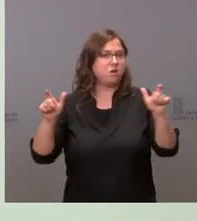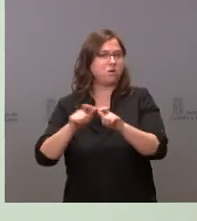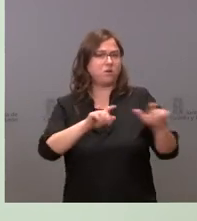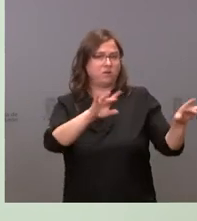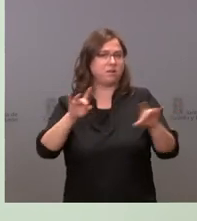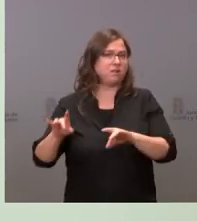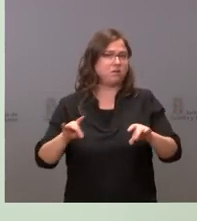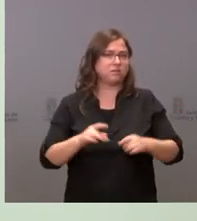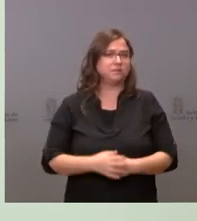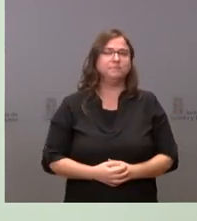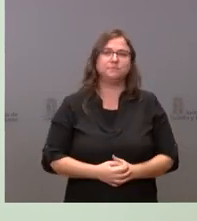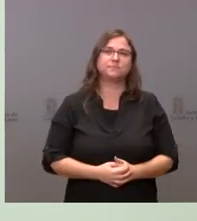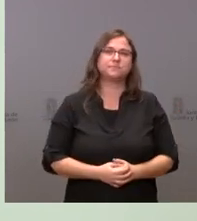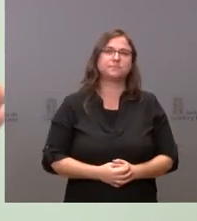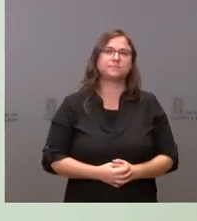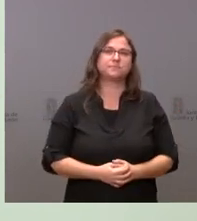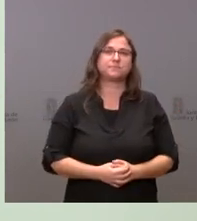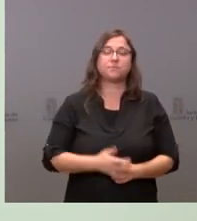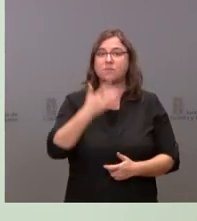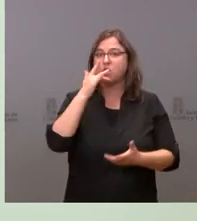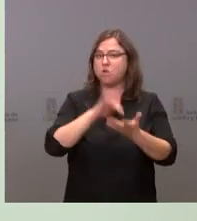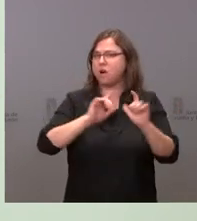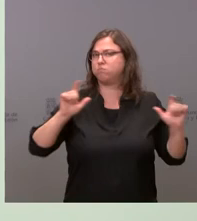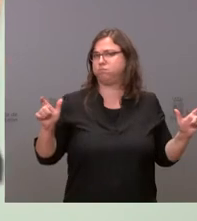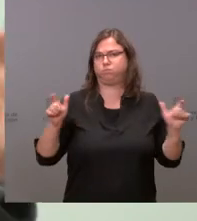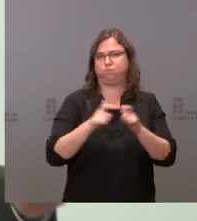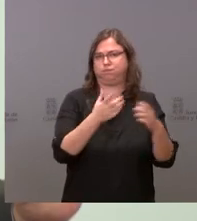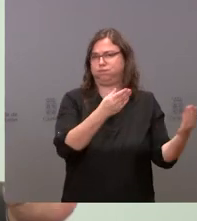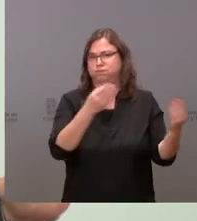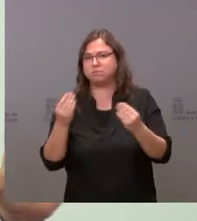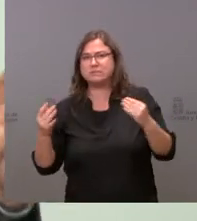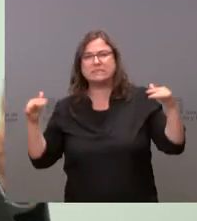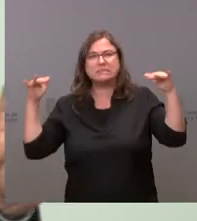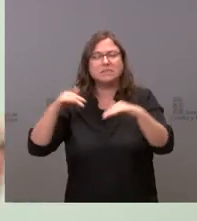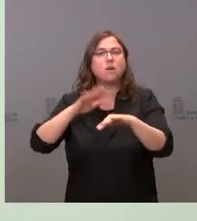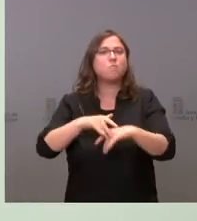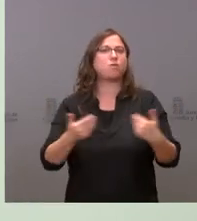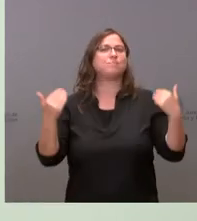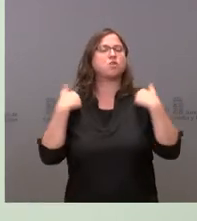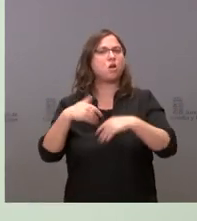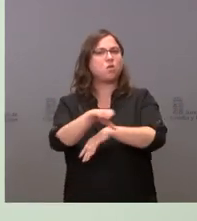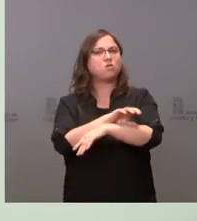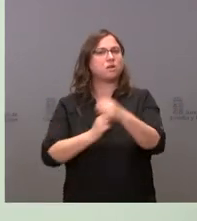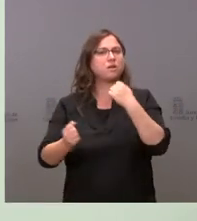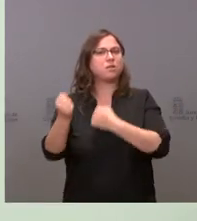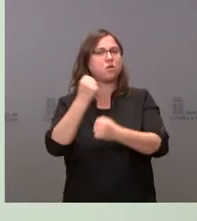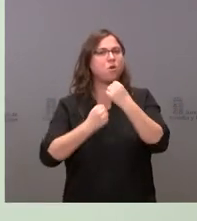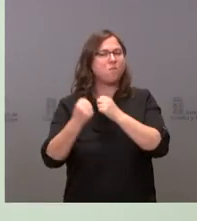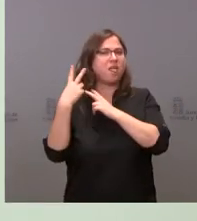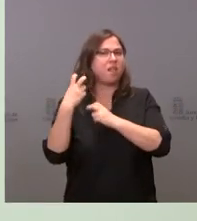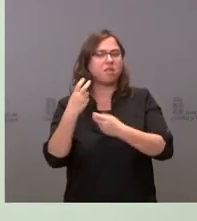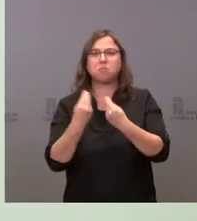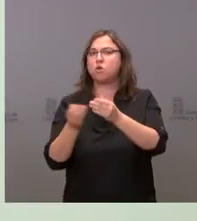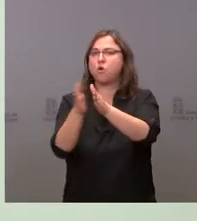ha habido infinidad de reuniones por parte fundamentalmente del consejero de Economía y Hacienda con sus